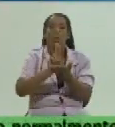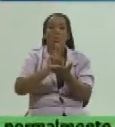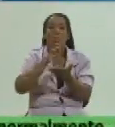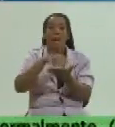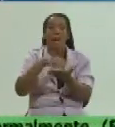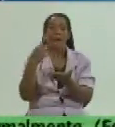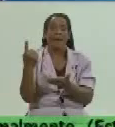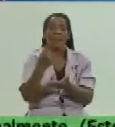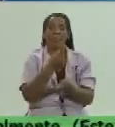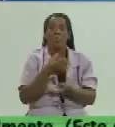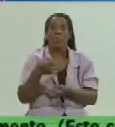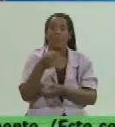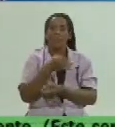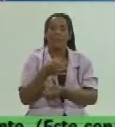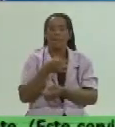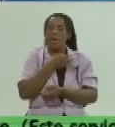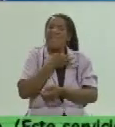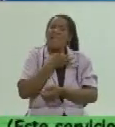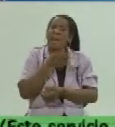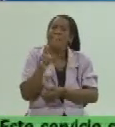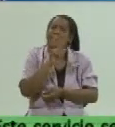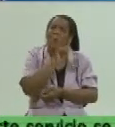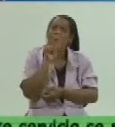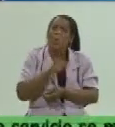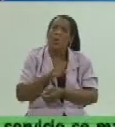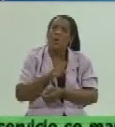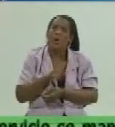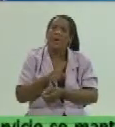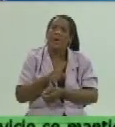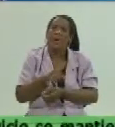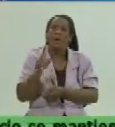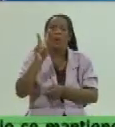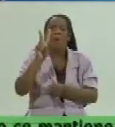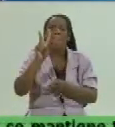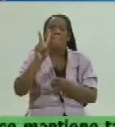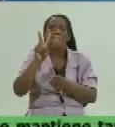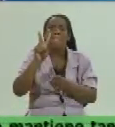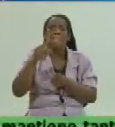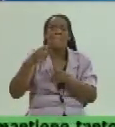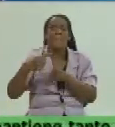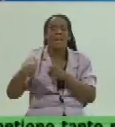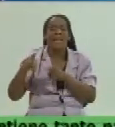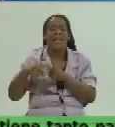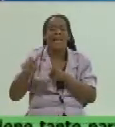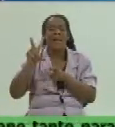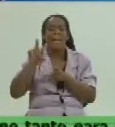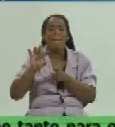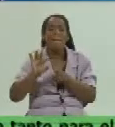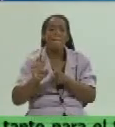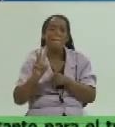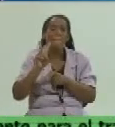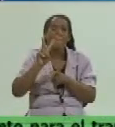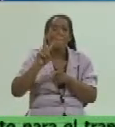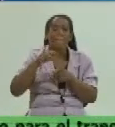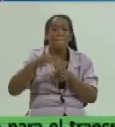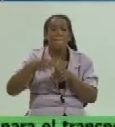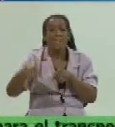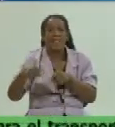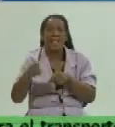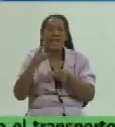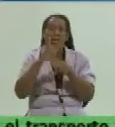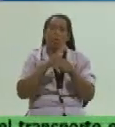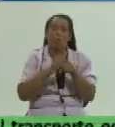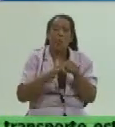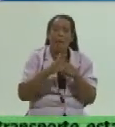evidente y palpable de ese resultado allí el organopónico de los vegetales allí hay productos hoy beneficiados inclusive